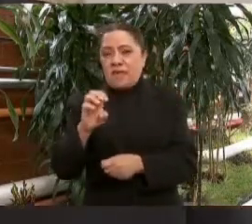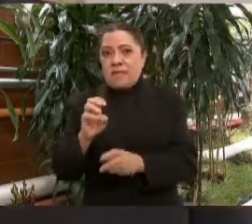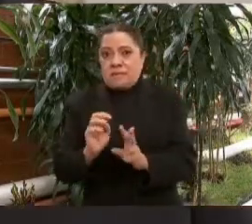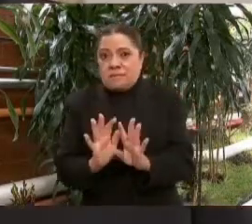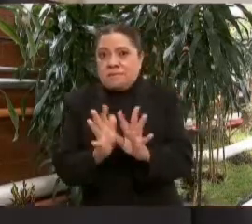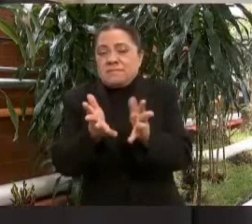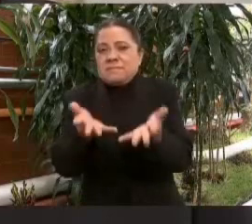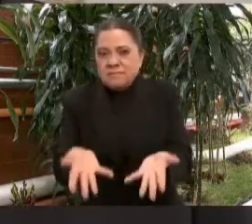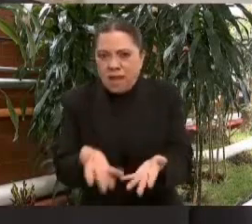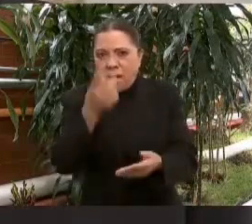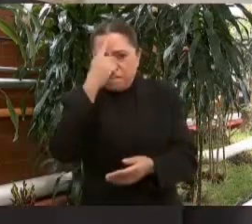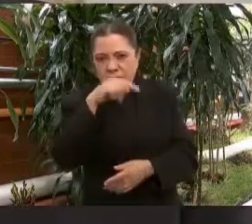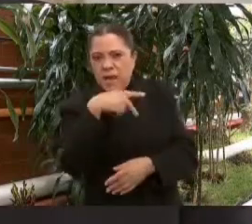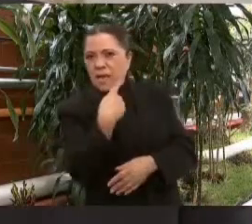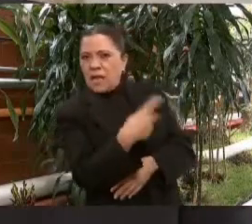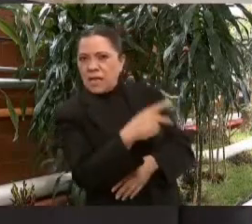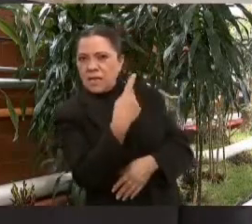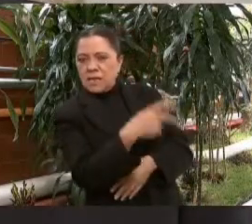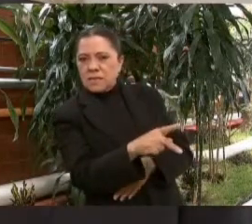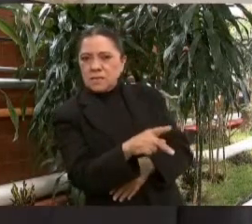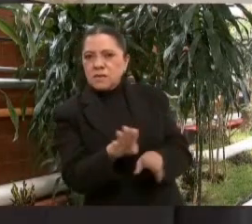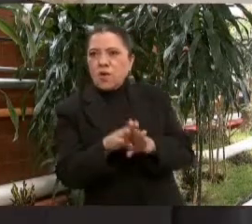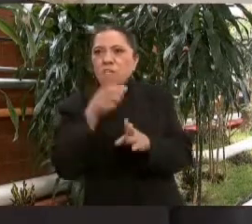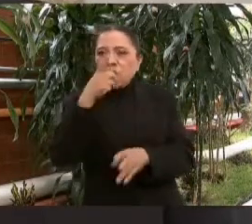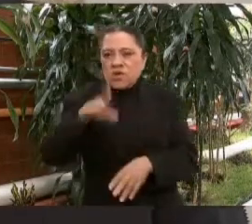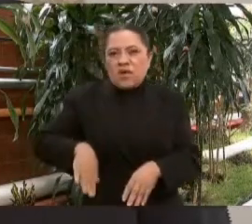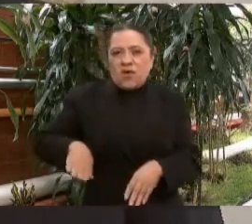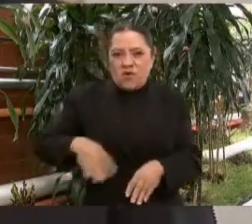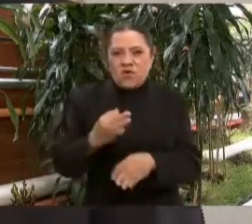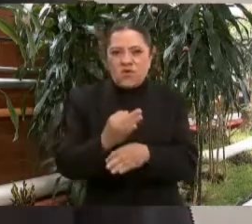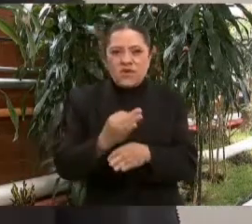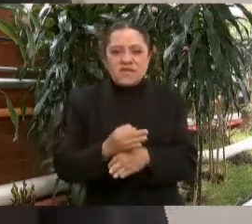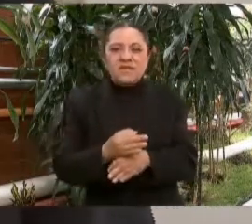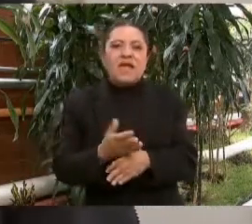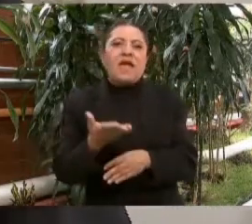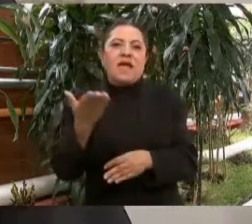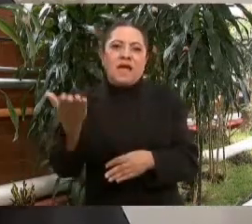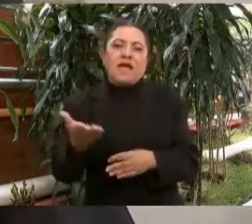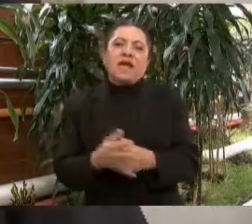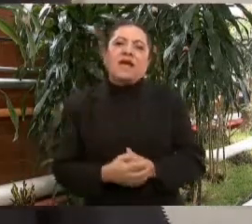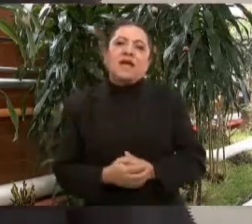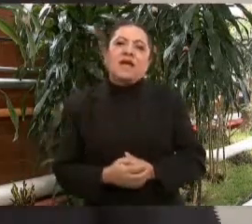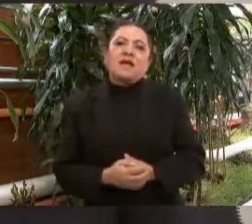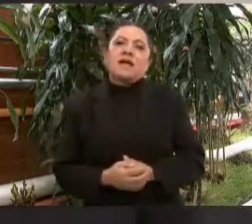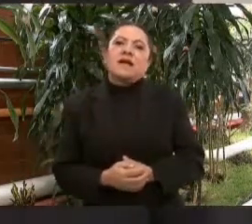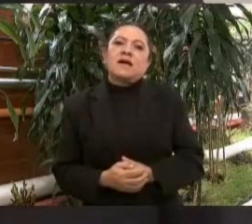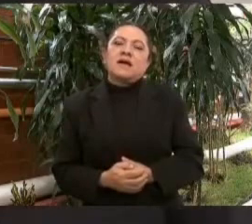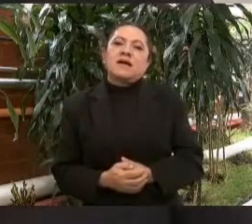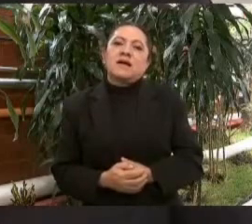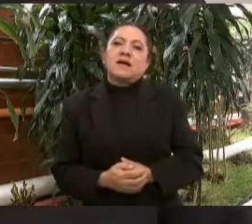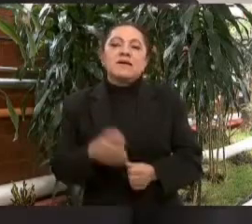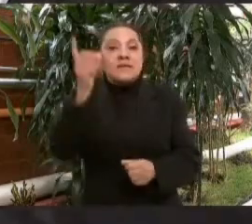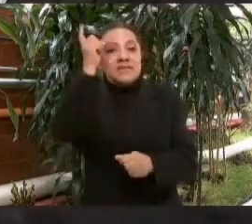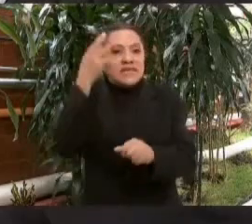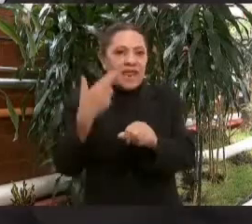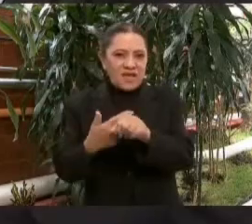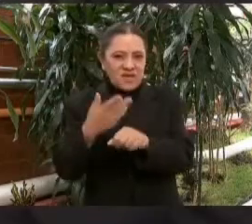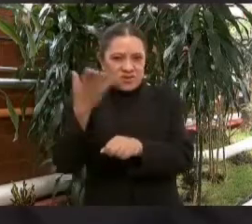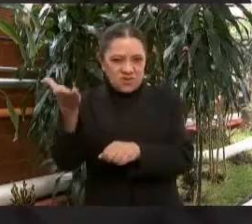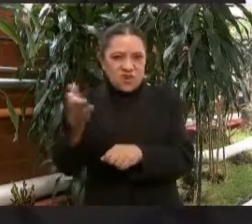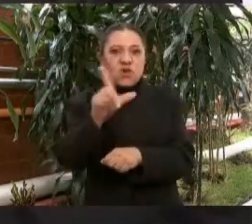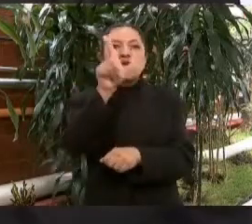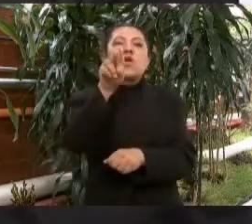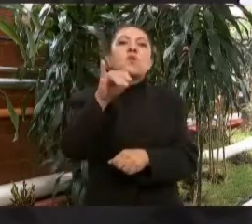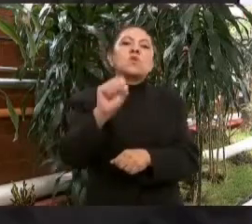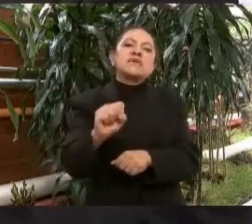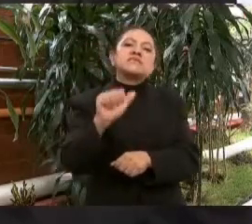para, como aquí lo mencionó su director, Luis Antonio